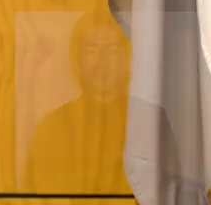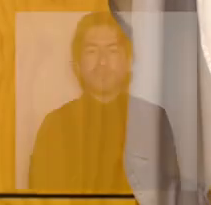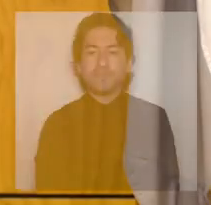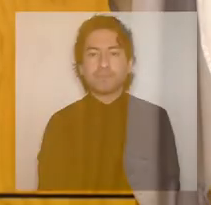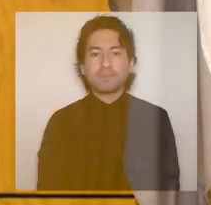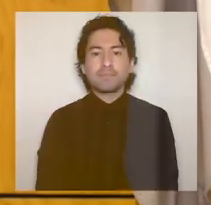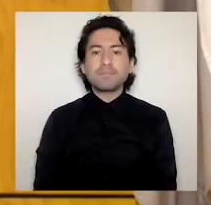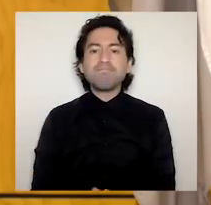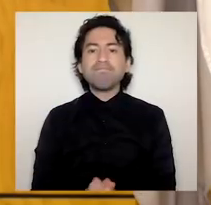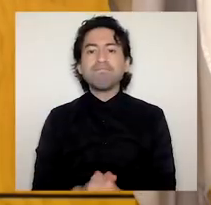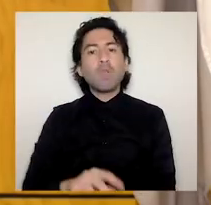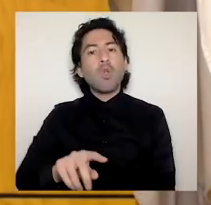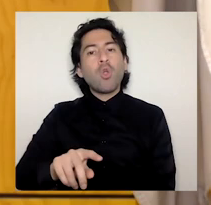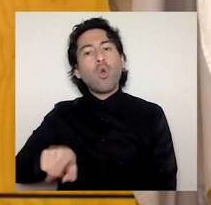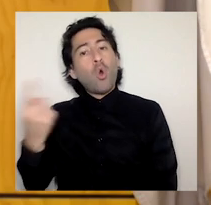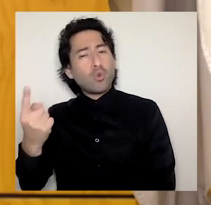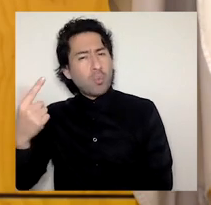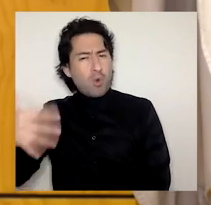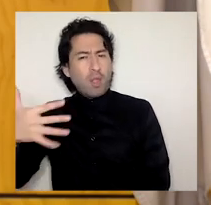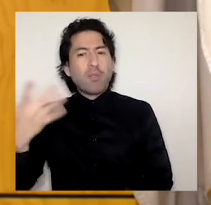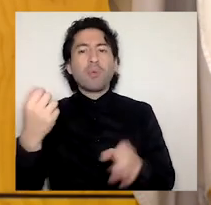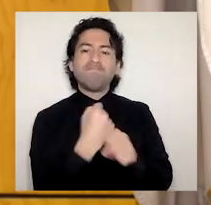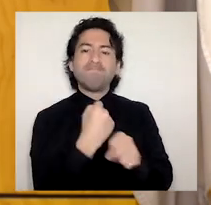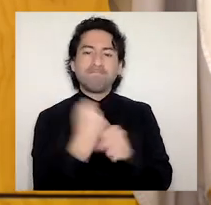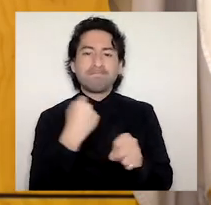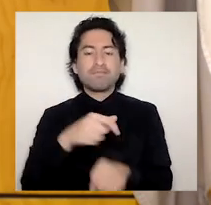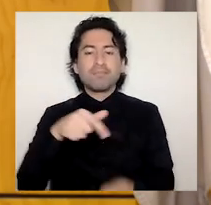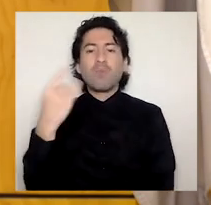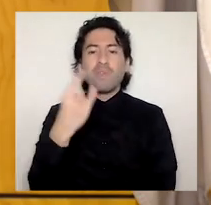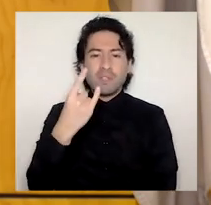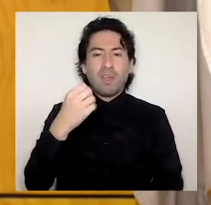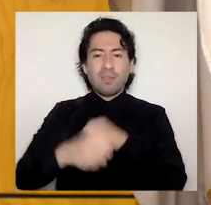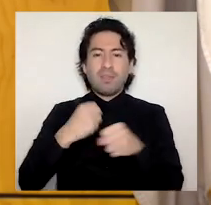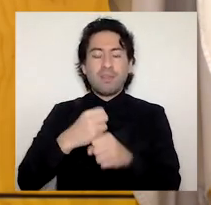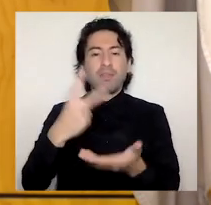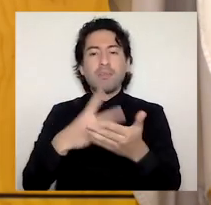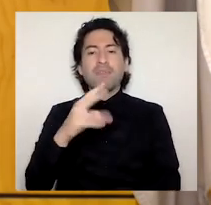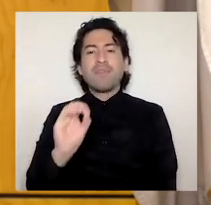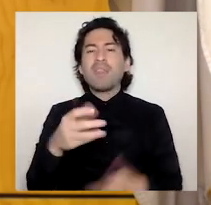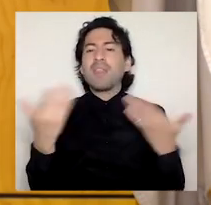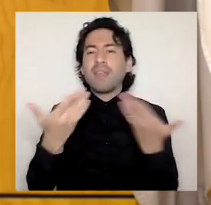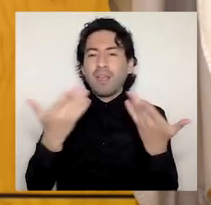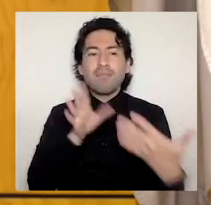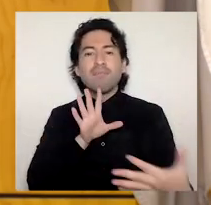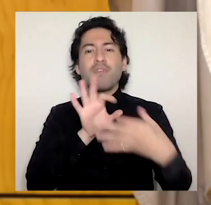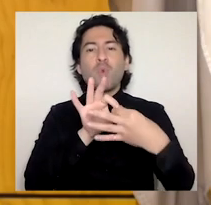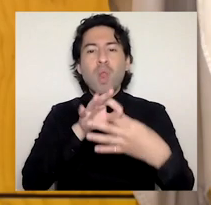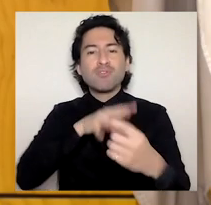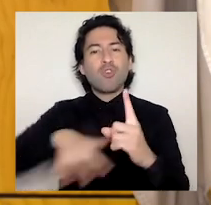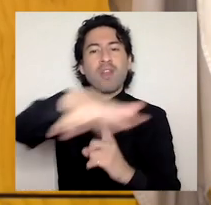Otro aspecto relevante en la gestión universitaria del 2020 ha sido la vinculación con el MEDE,